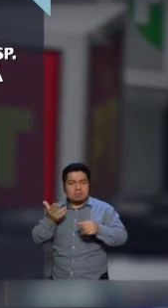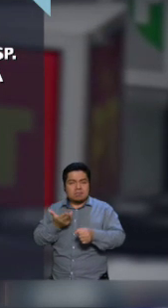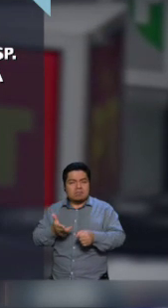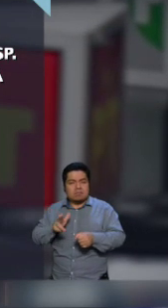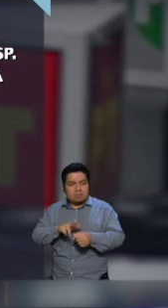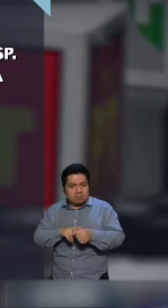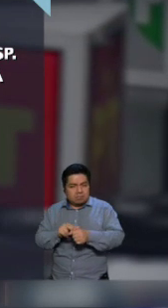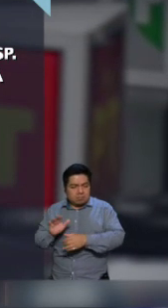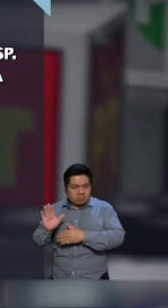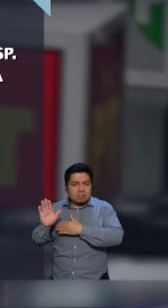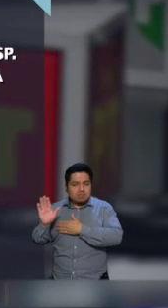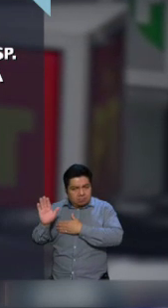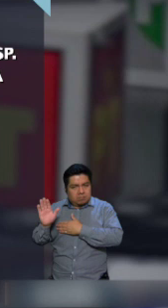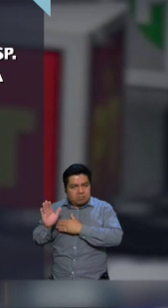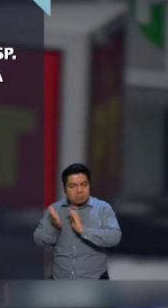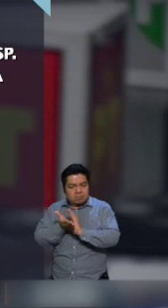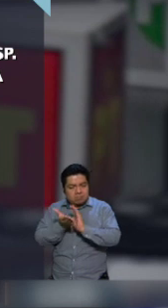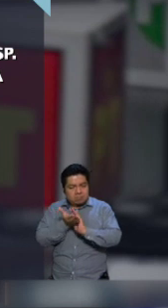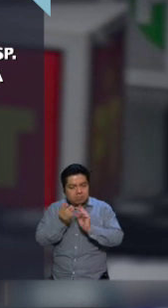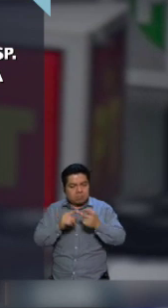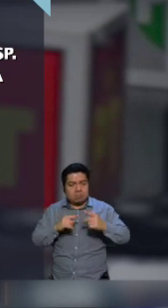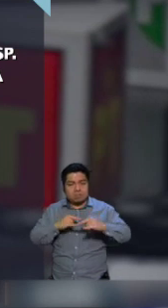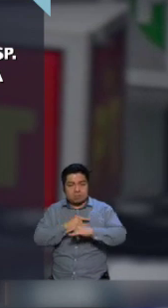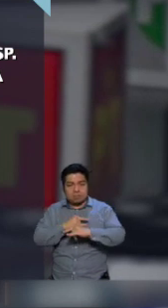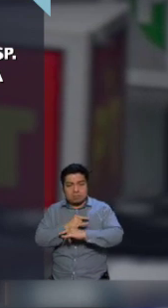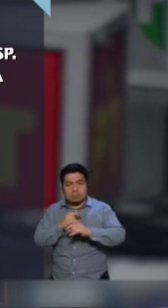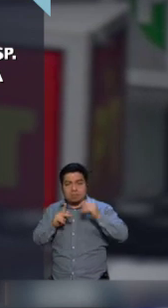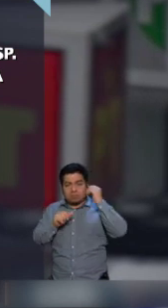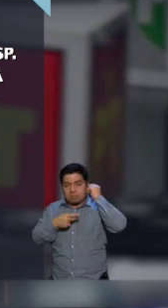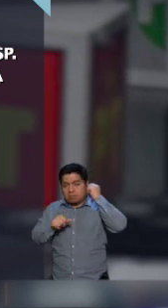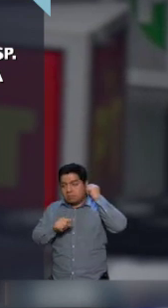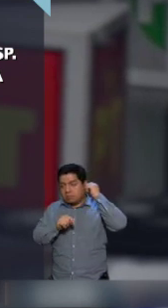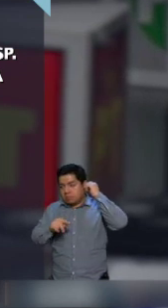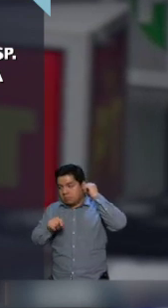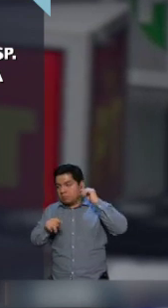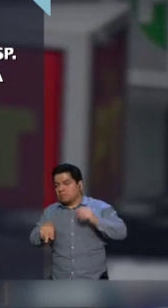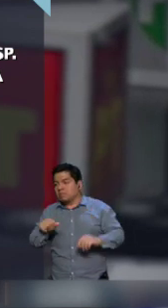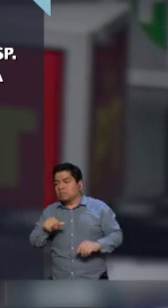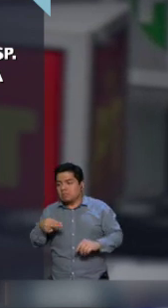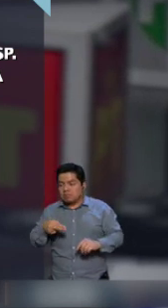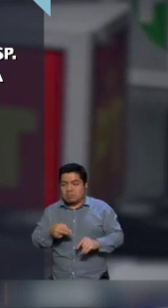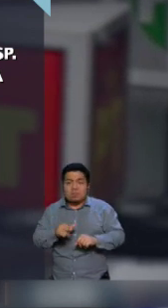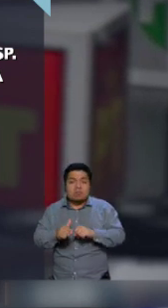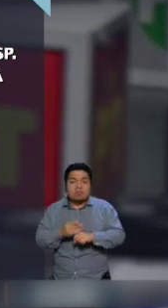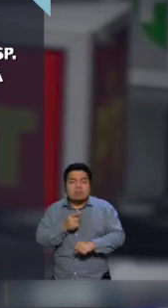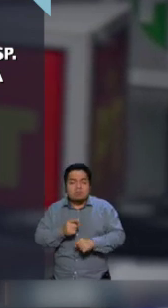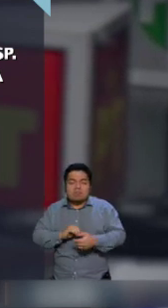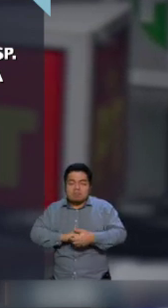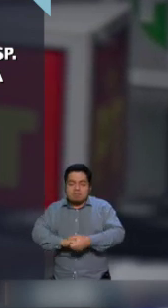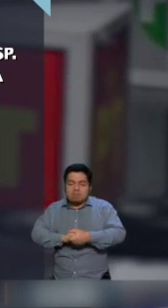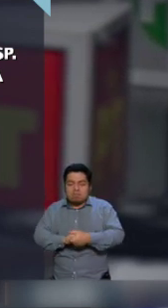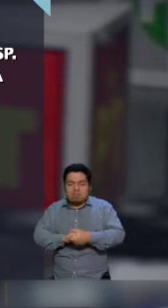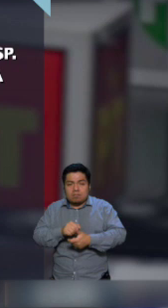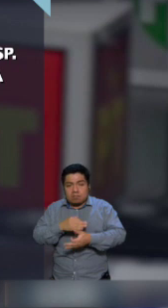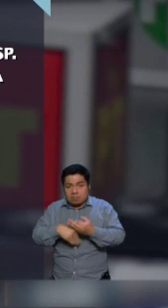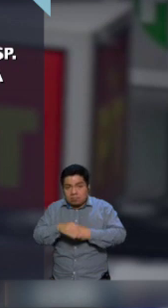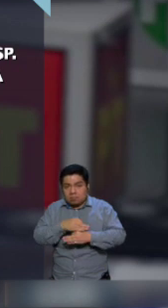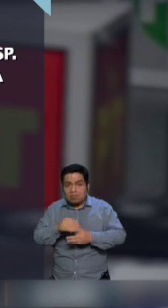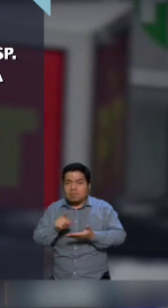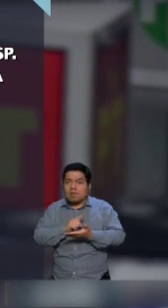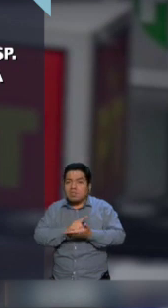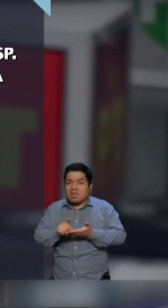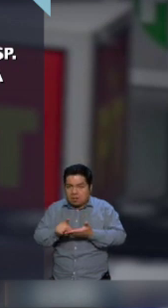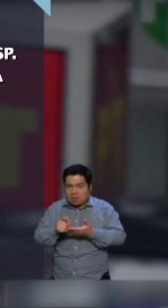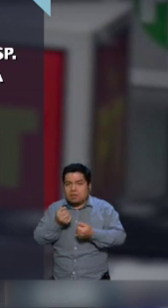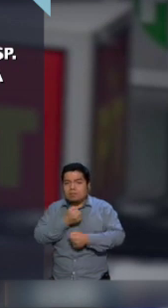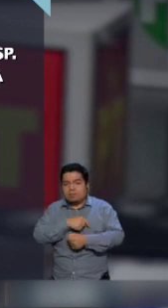Hospital General Tantoyuca y la carretera Panuco-Tantoyuca-Tuxpan. El propósito, dijo, es fortalecer el acceso del derecho a la salud y a la